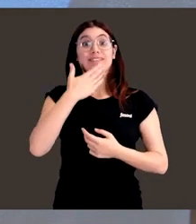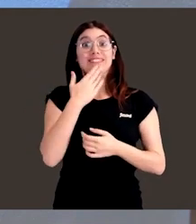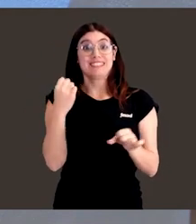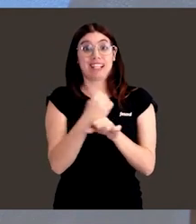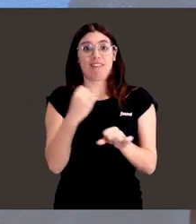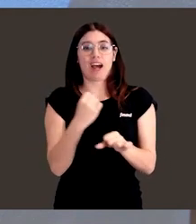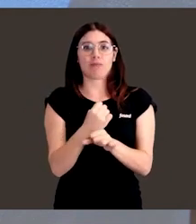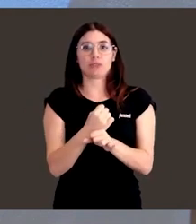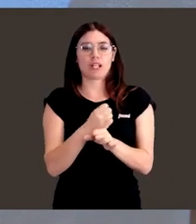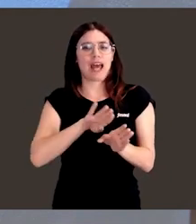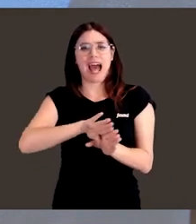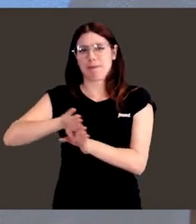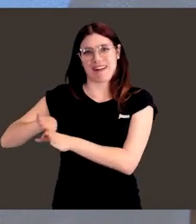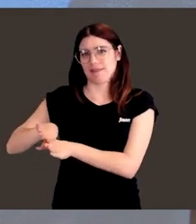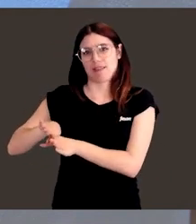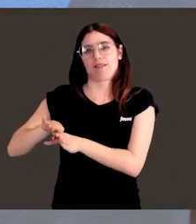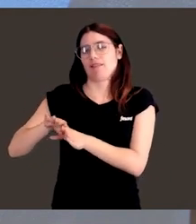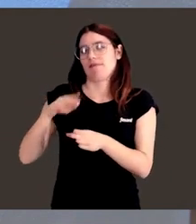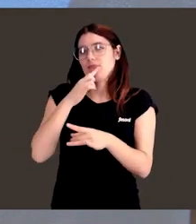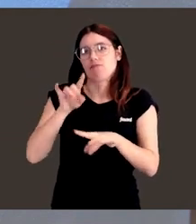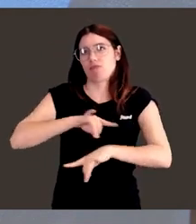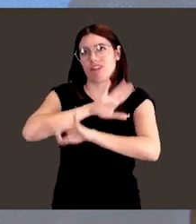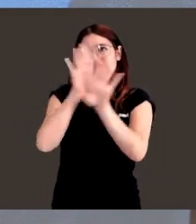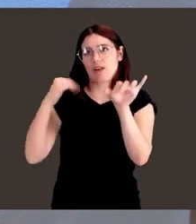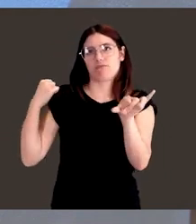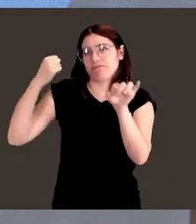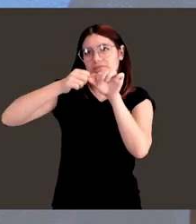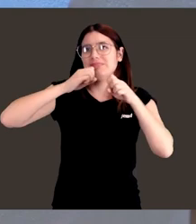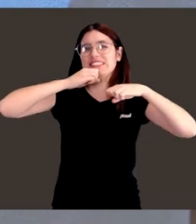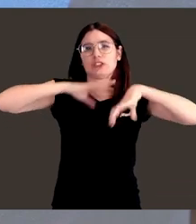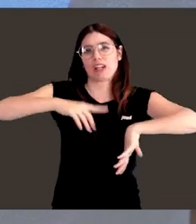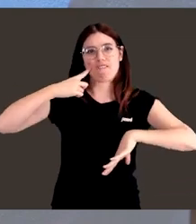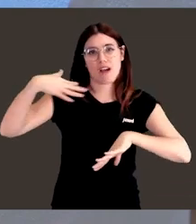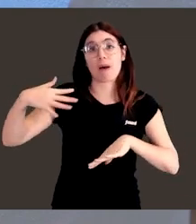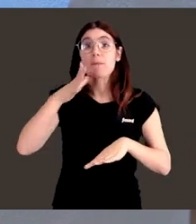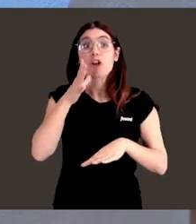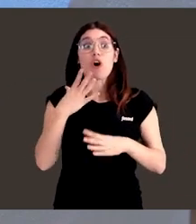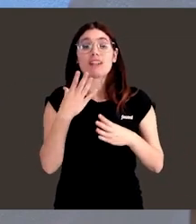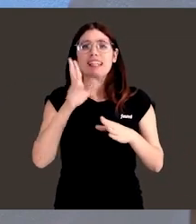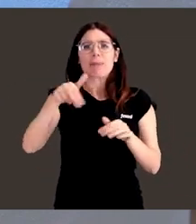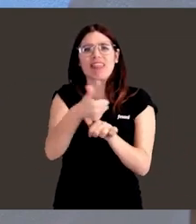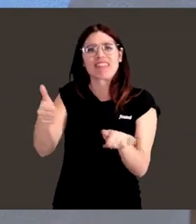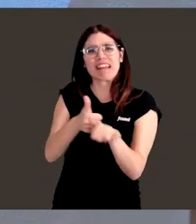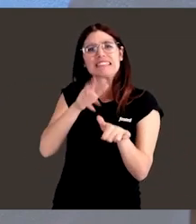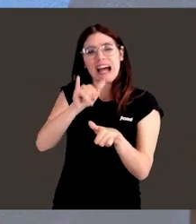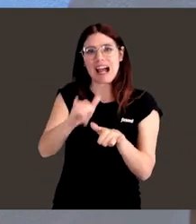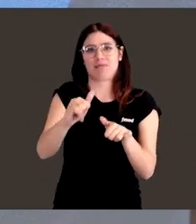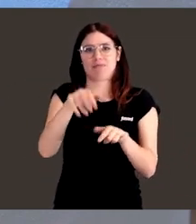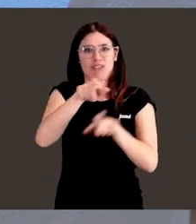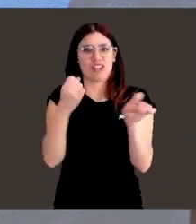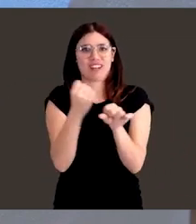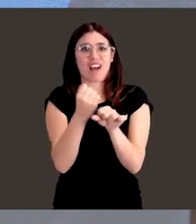personas que trabajamos, aparte de las brillantes indiscutibles de toda la vida, hay mucha gente trabajando